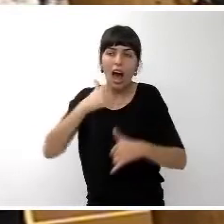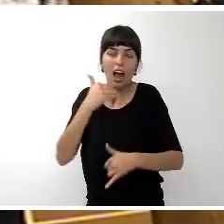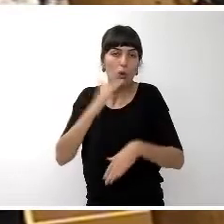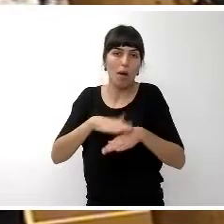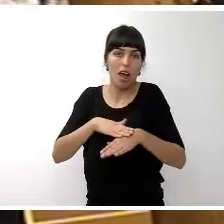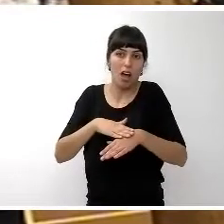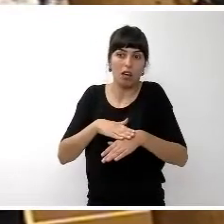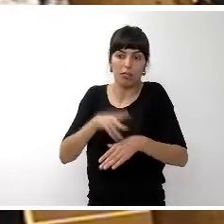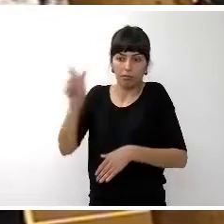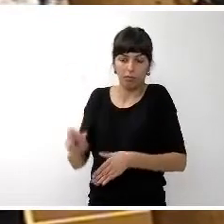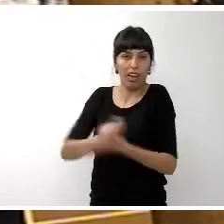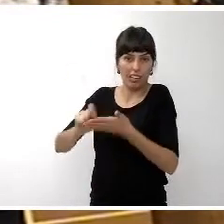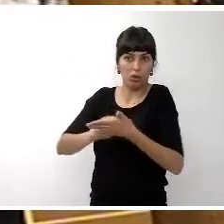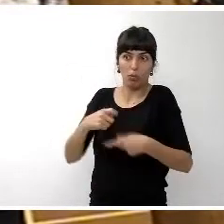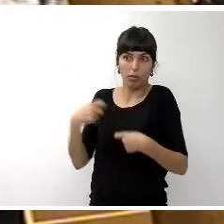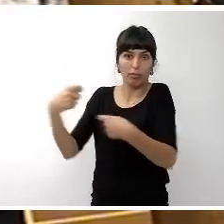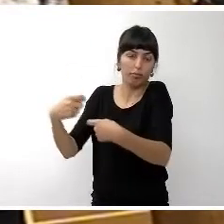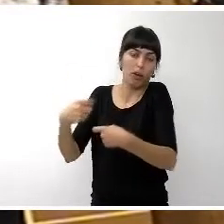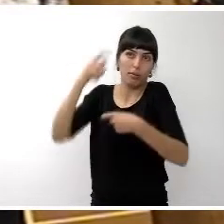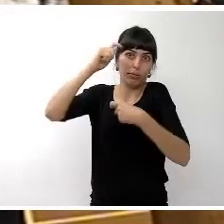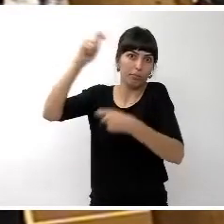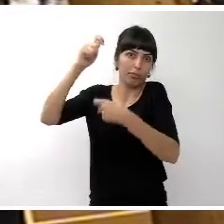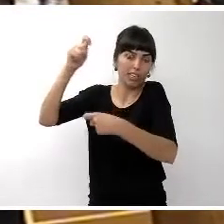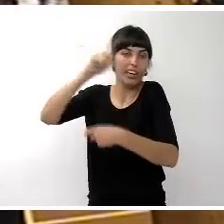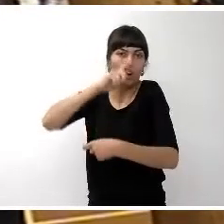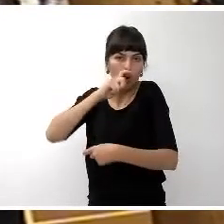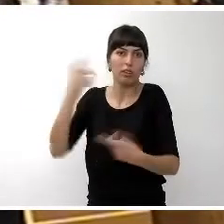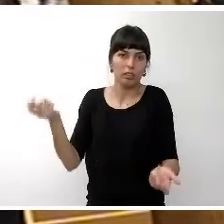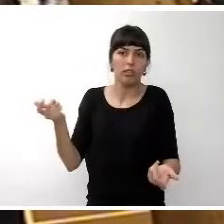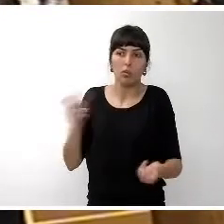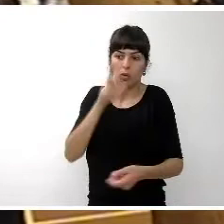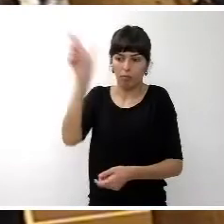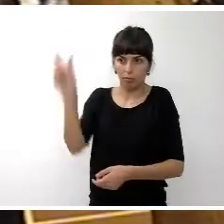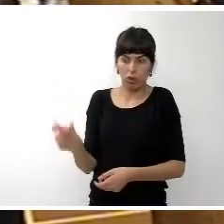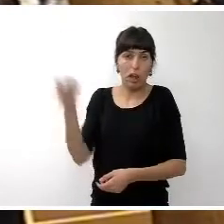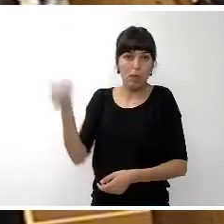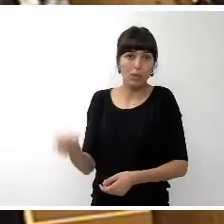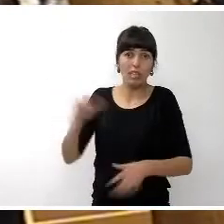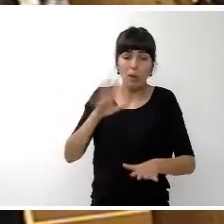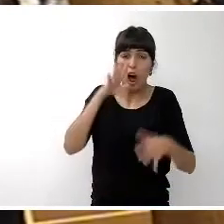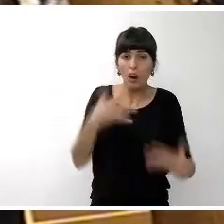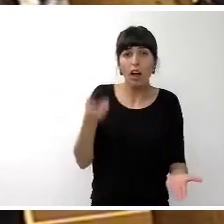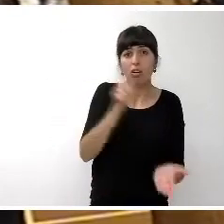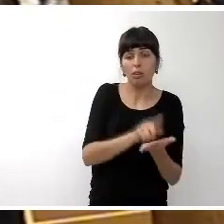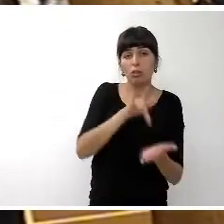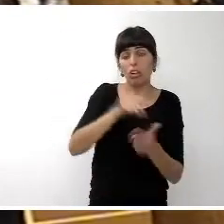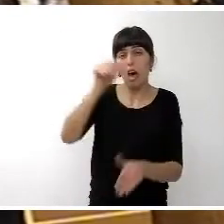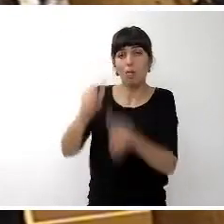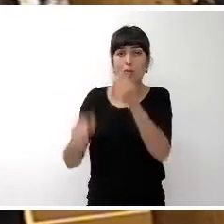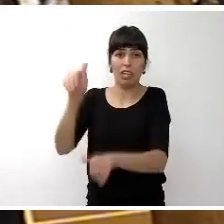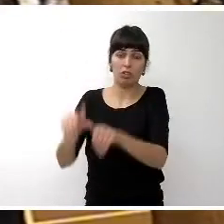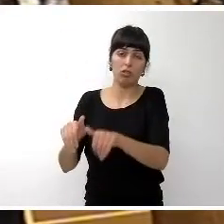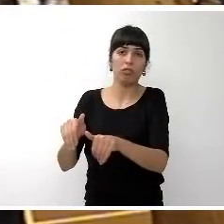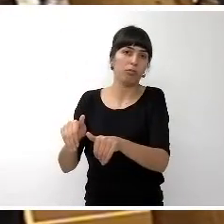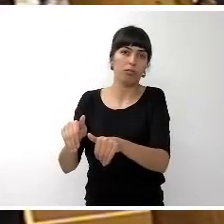plantear pensando en una figura como la de Eduardo Galeano. Pero en este momento ir a una votación se nos antoja